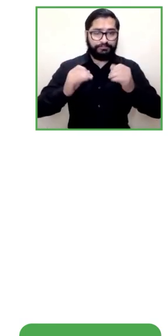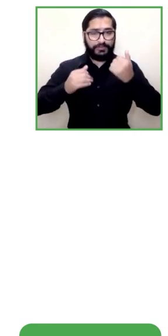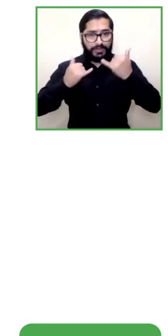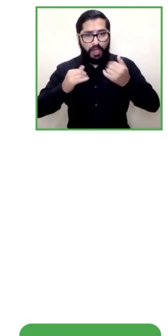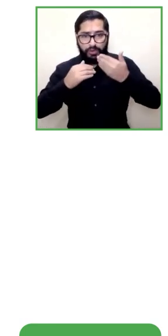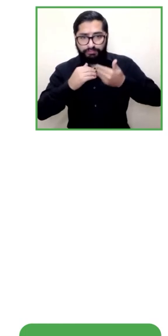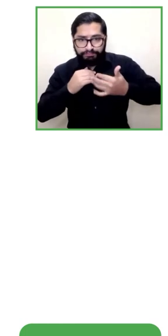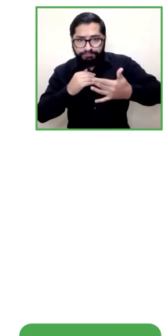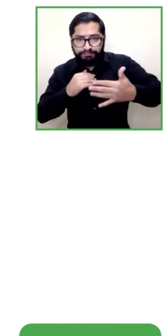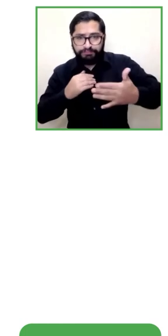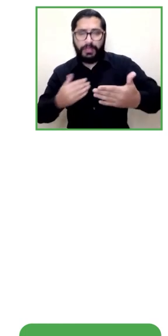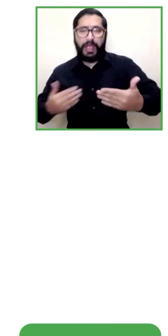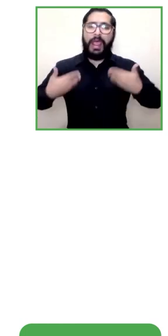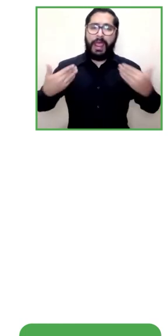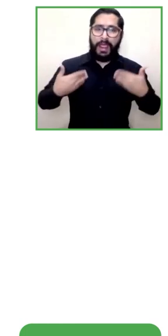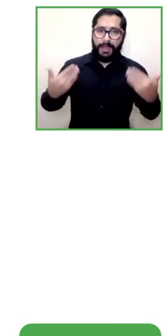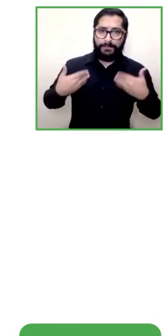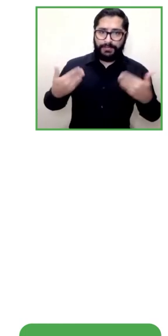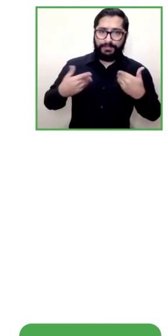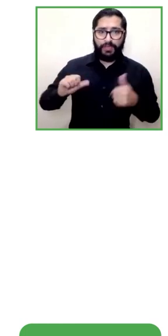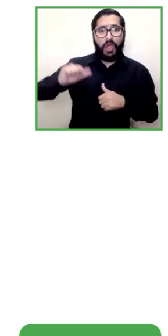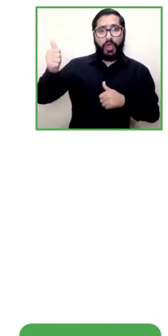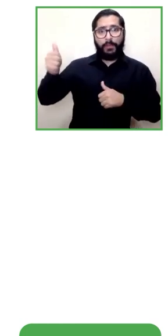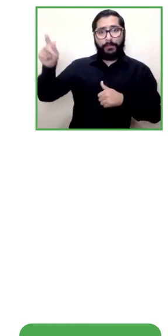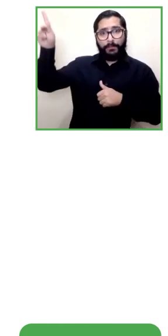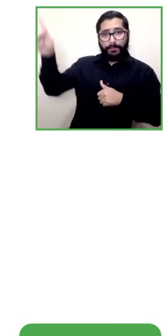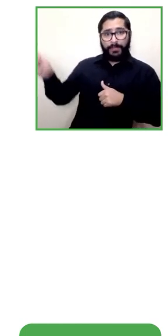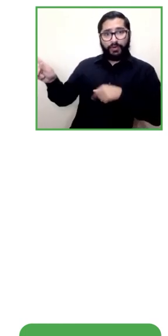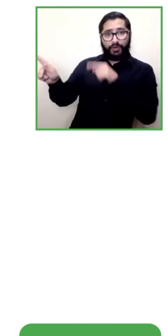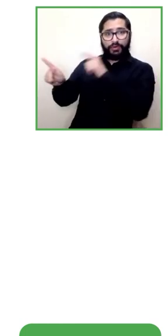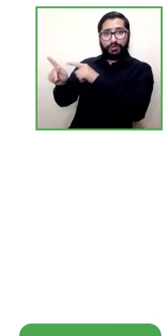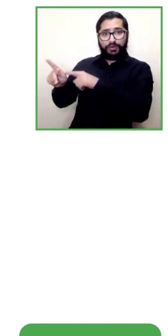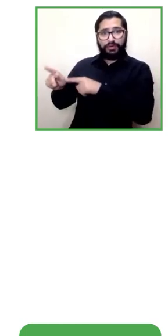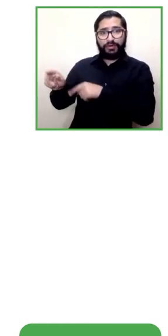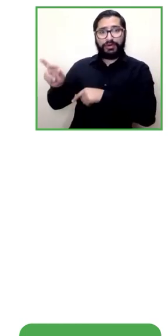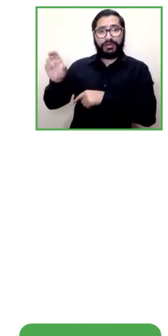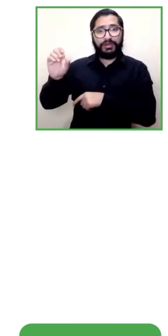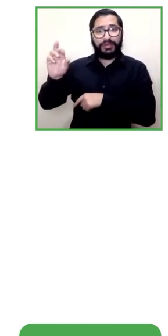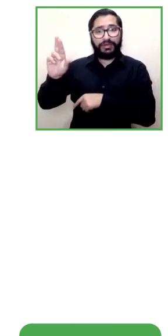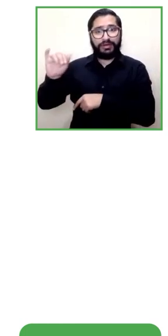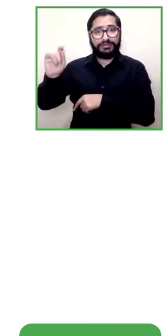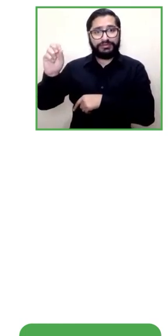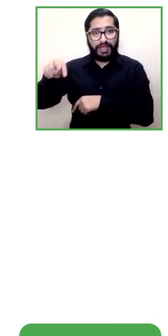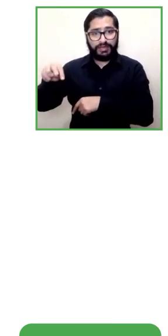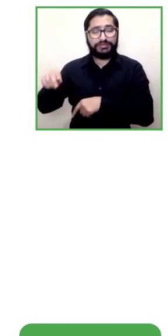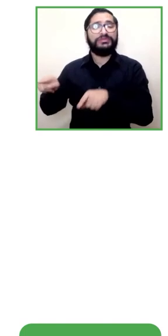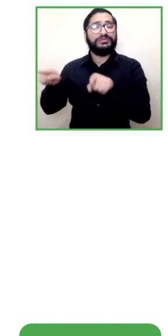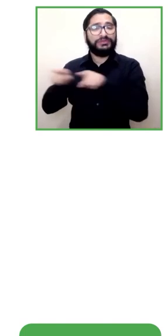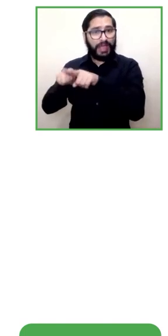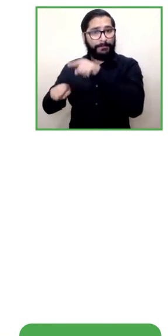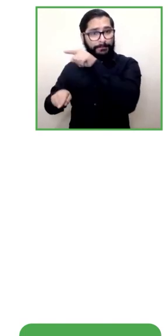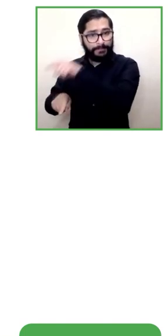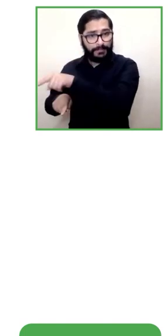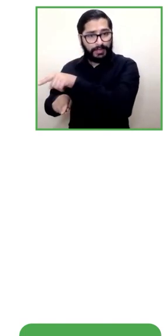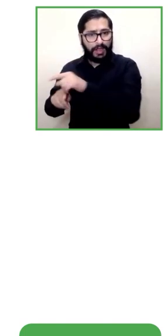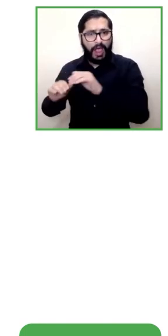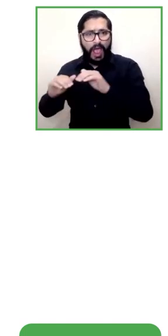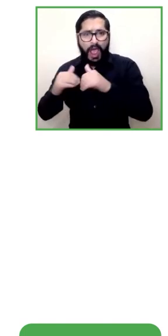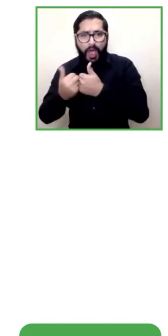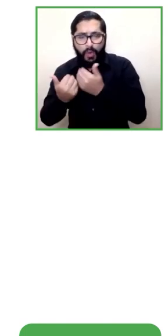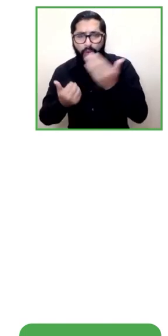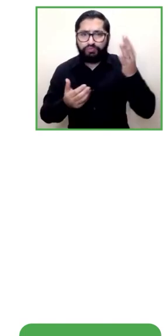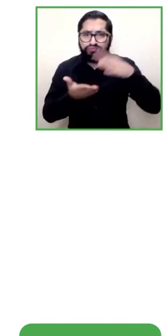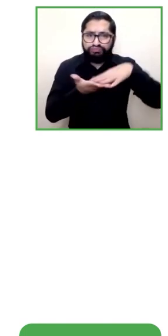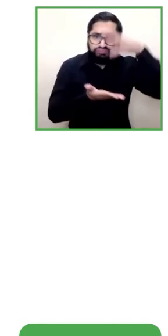para que también nos cuente su desafío cómo ha sido emprender en Turquía y llevar un proyecto como Poilabs en Turquía